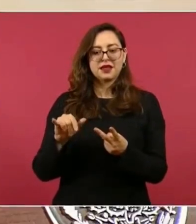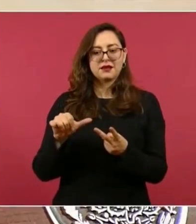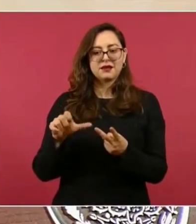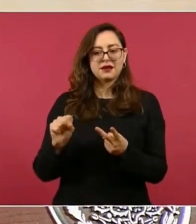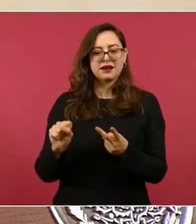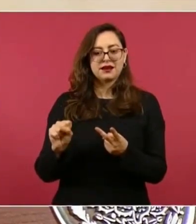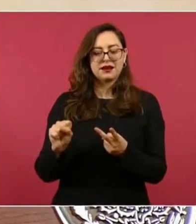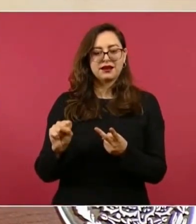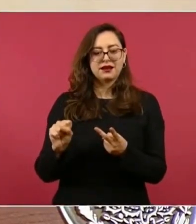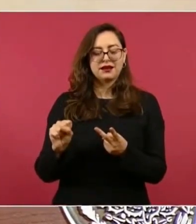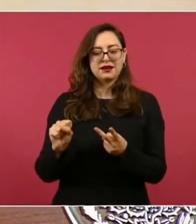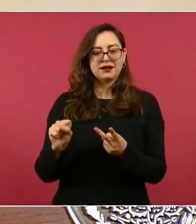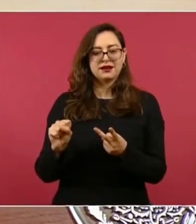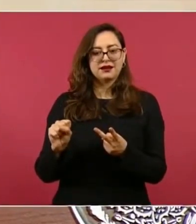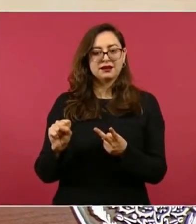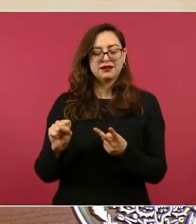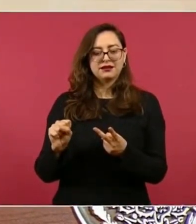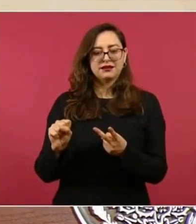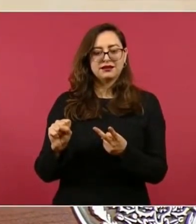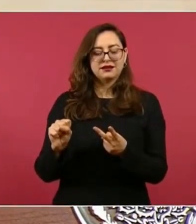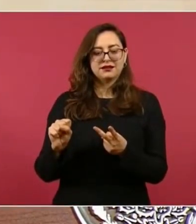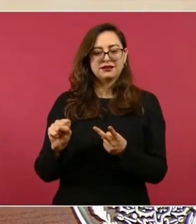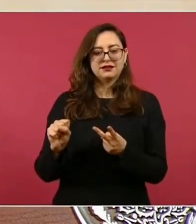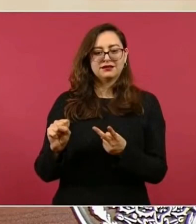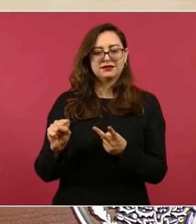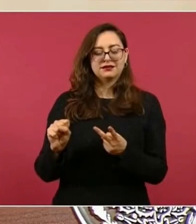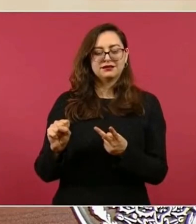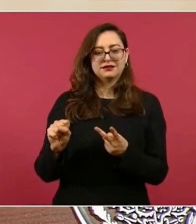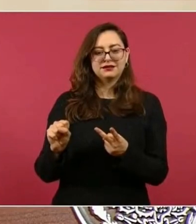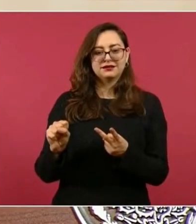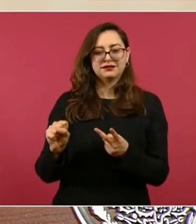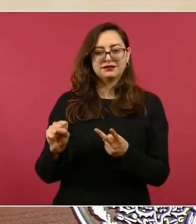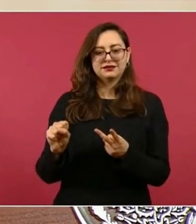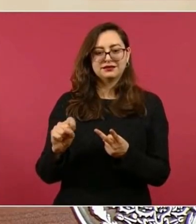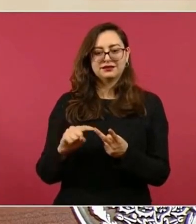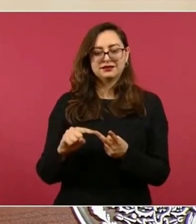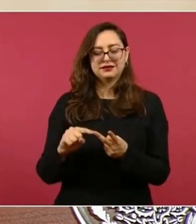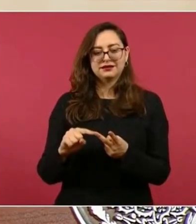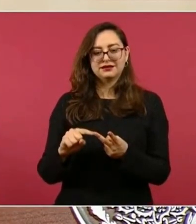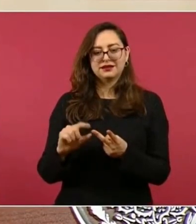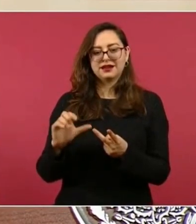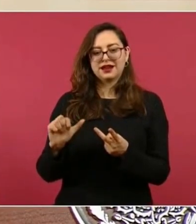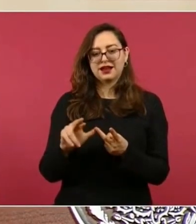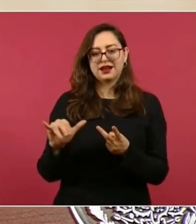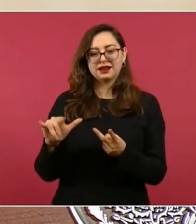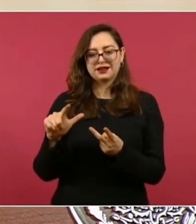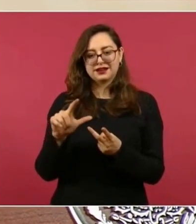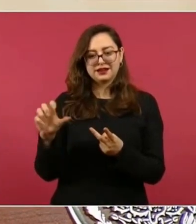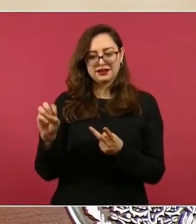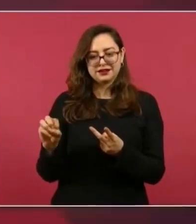Carrillo,